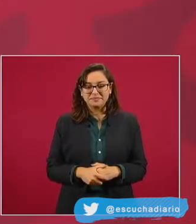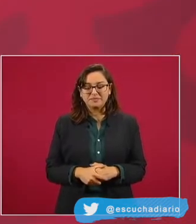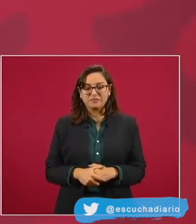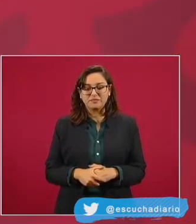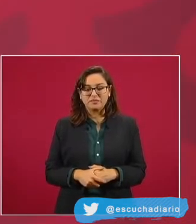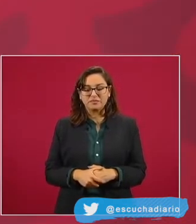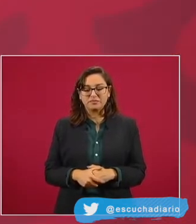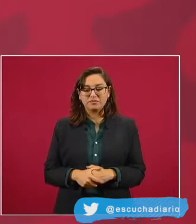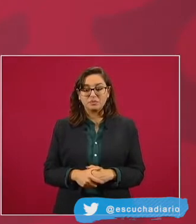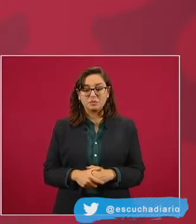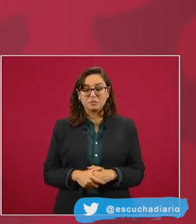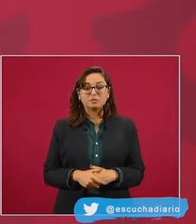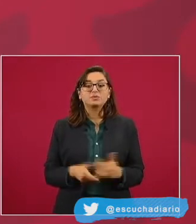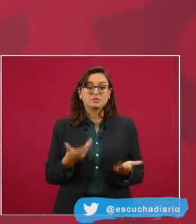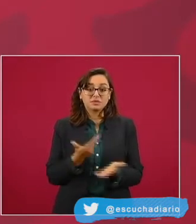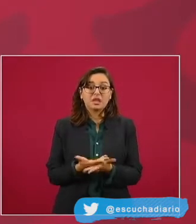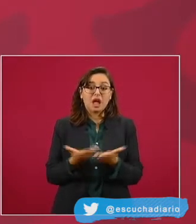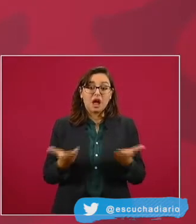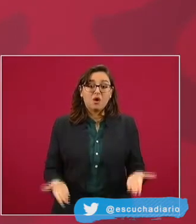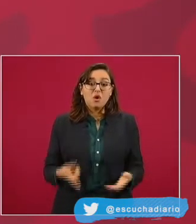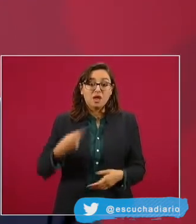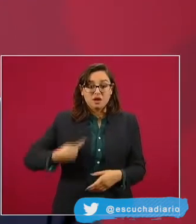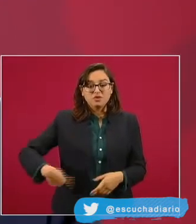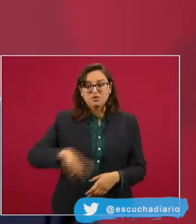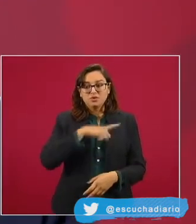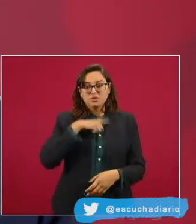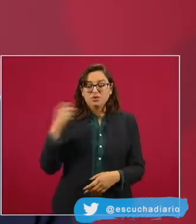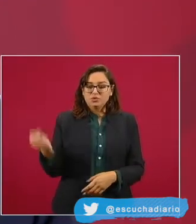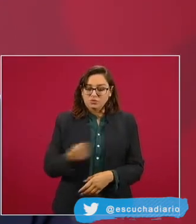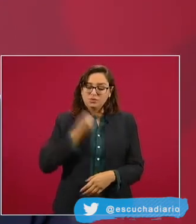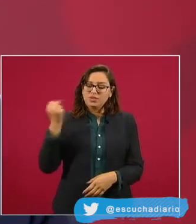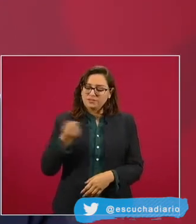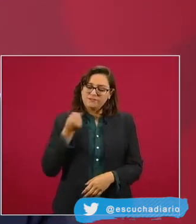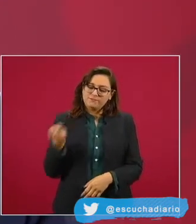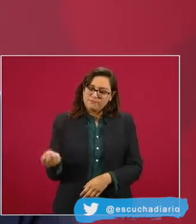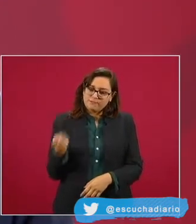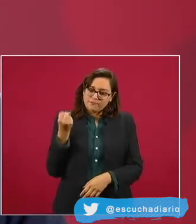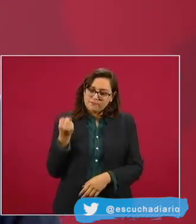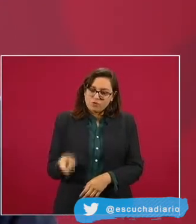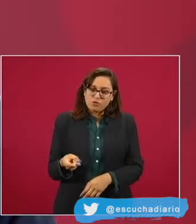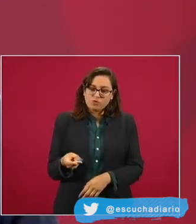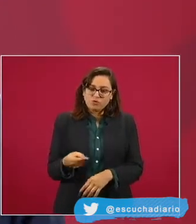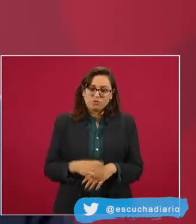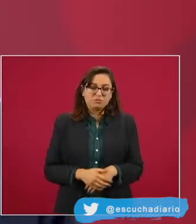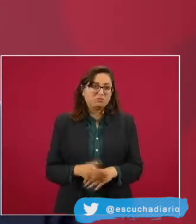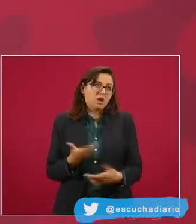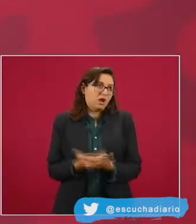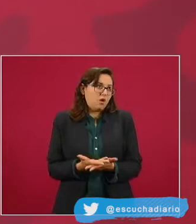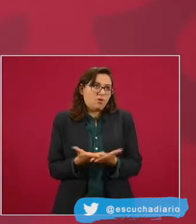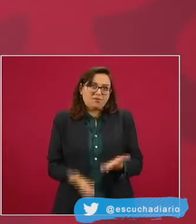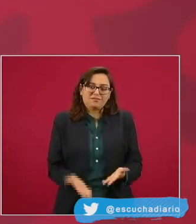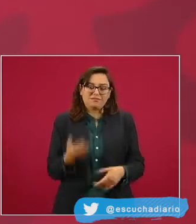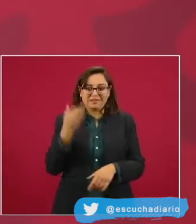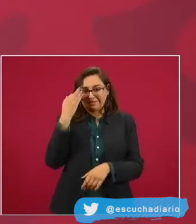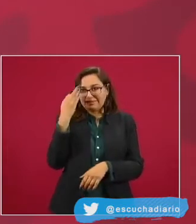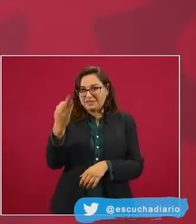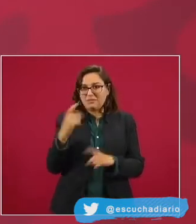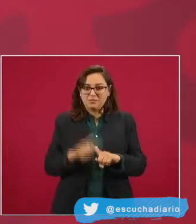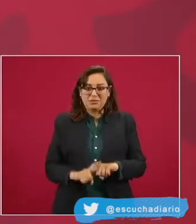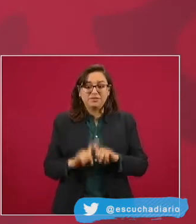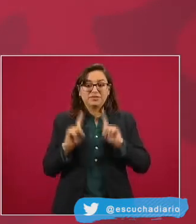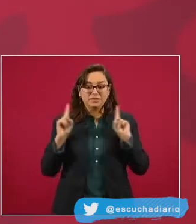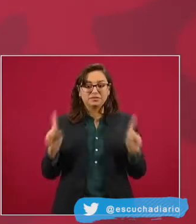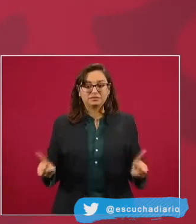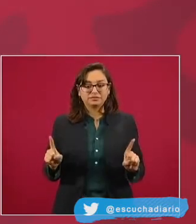Aquí nosotros afortunadamente, y son otros tiempos, ya podemos